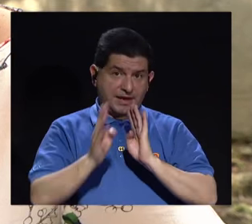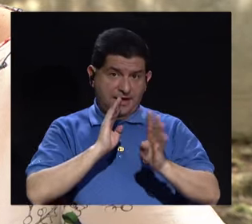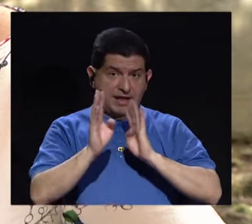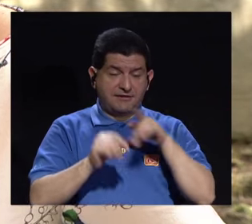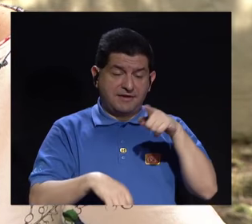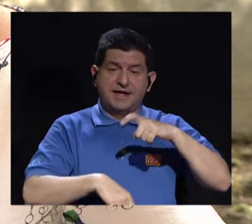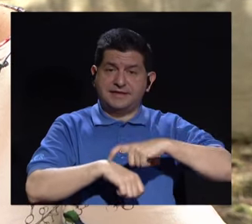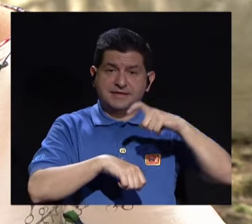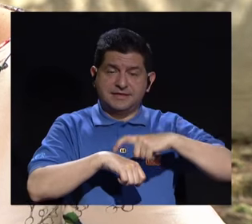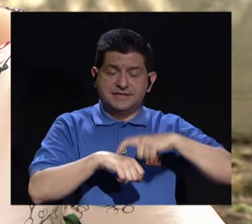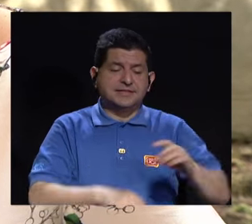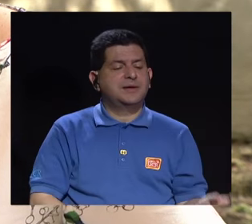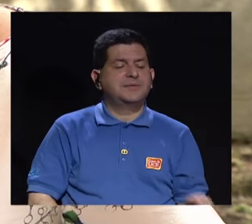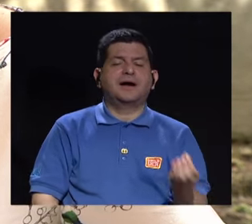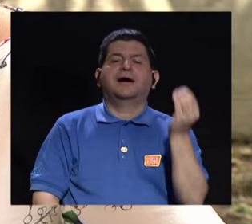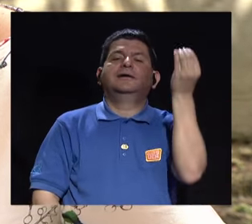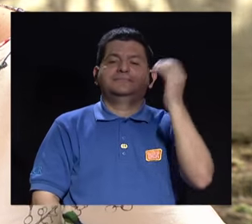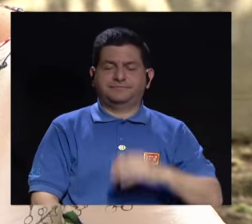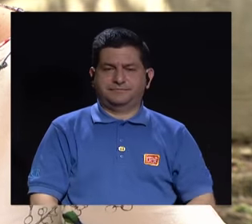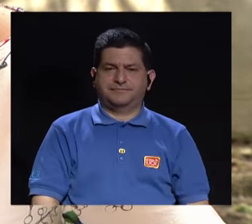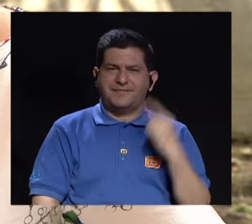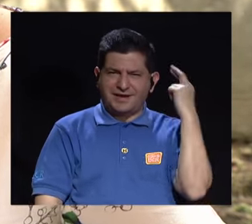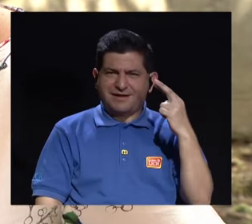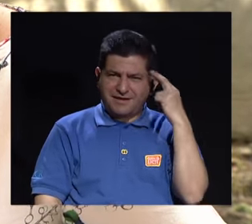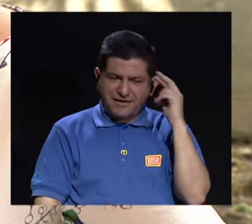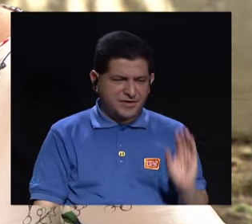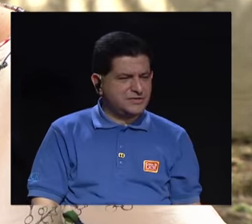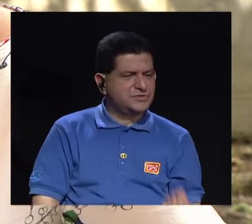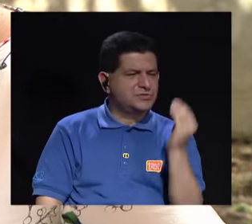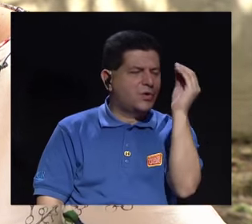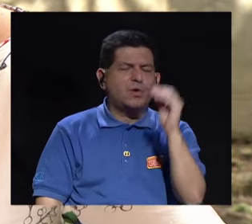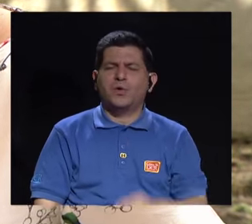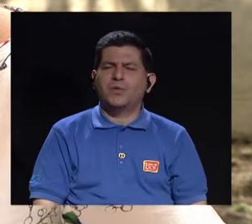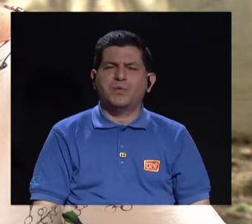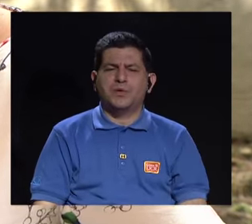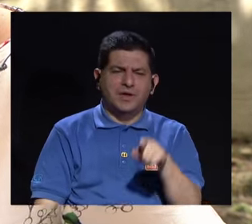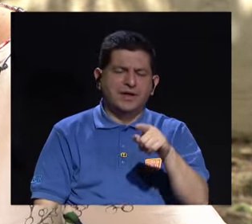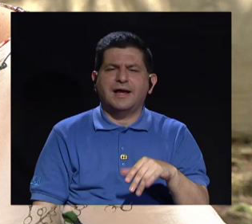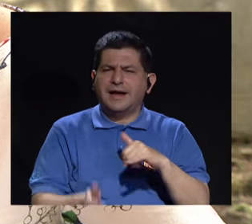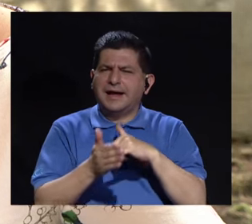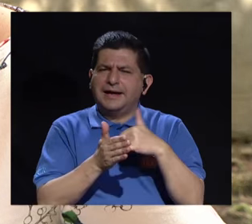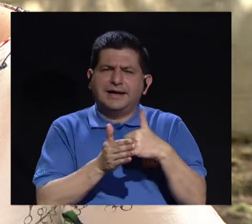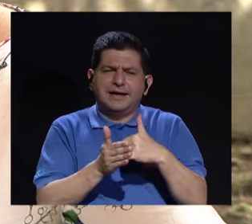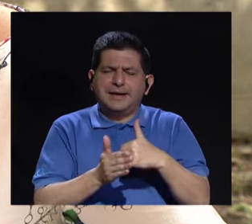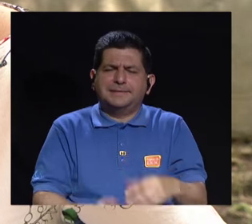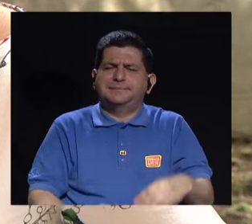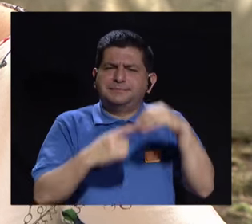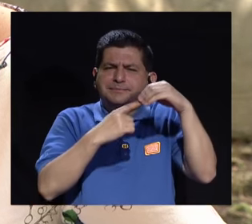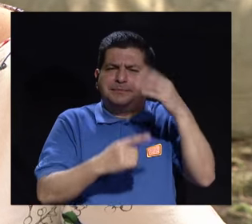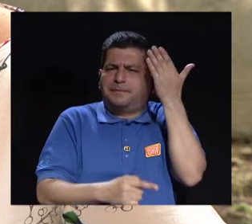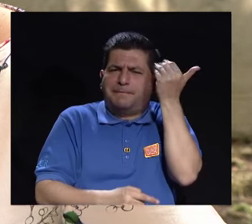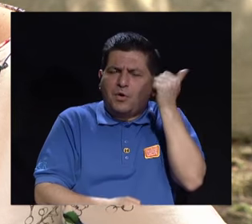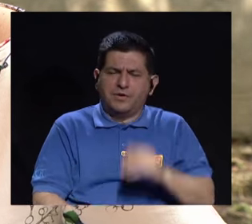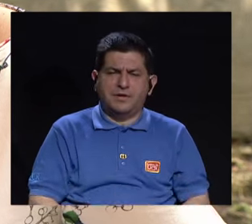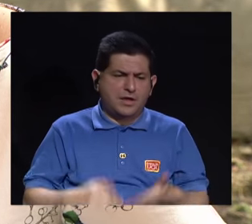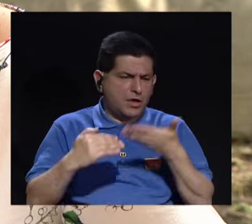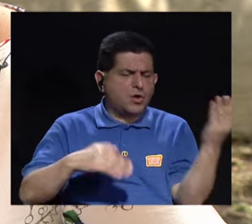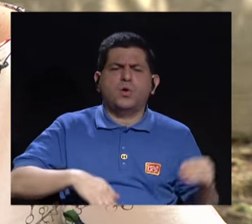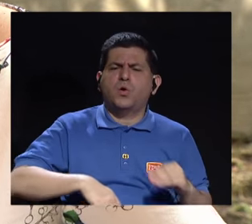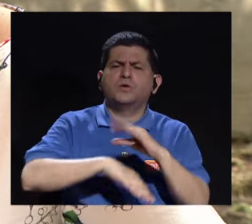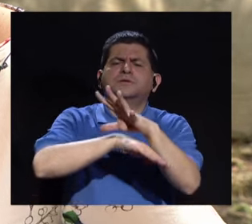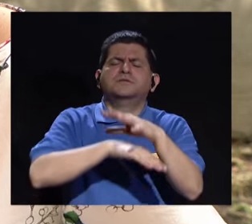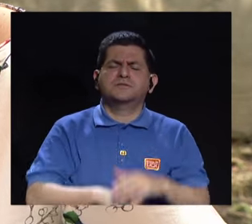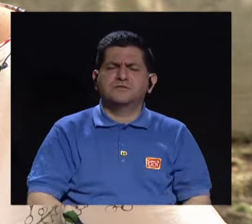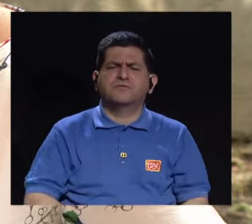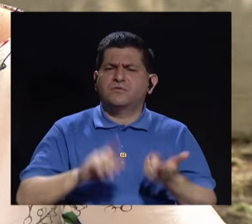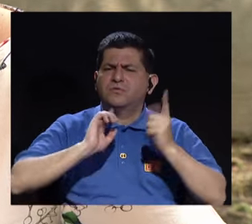Hablemos propiamente de esta etapa de la adolescencia. ¿Por qué el adolescente es más vulnerable en esta? ¿Qué factores influyen para